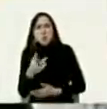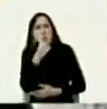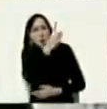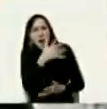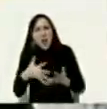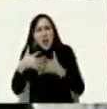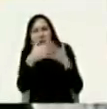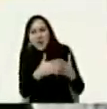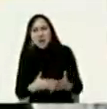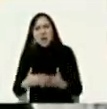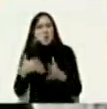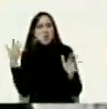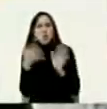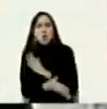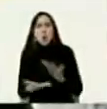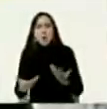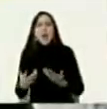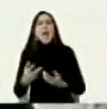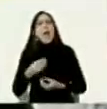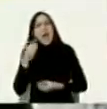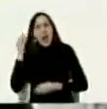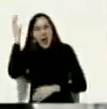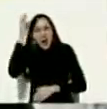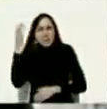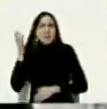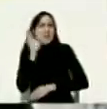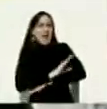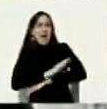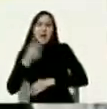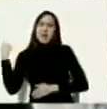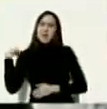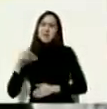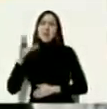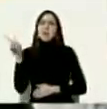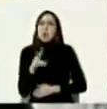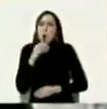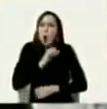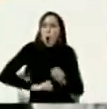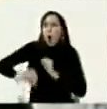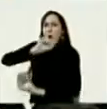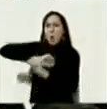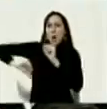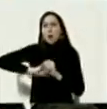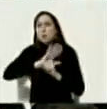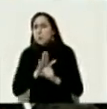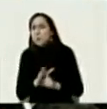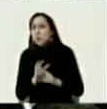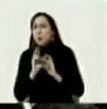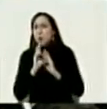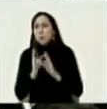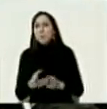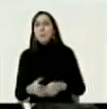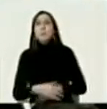en la capacidad de Venezuela para luchar contra la pandemia del COVID-19 voy